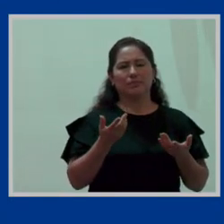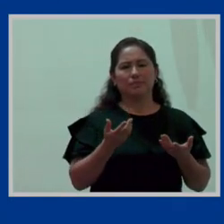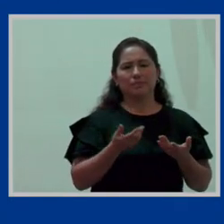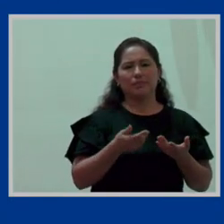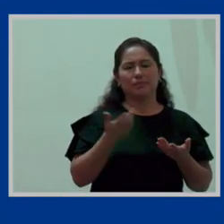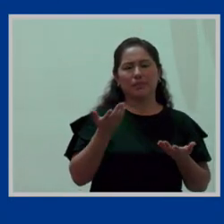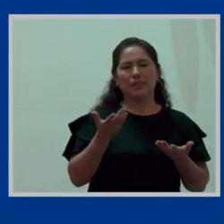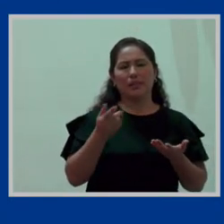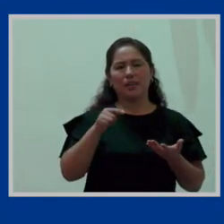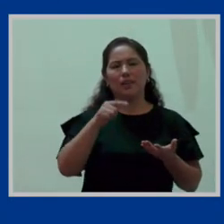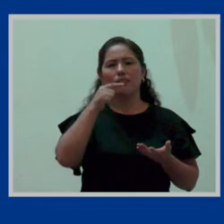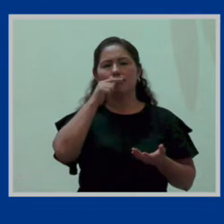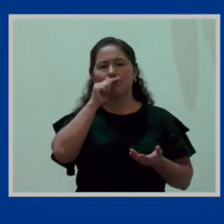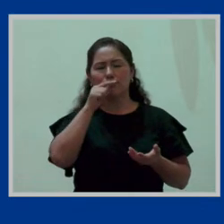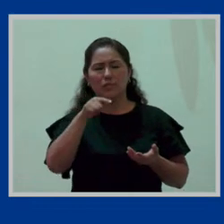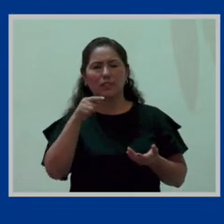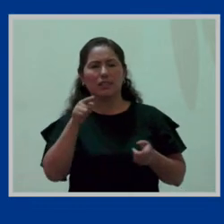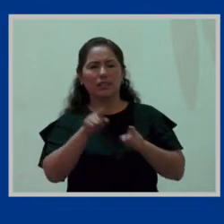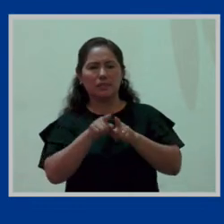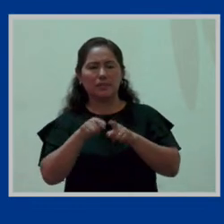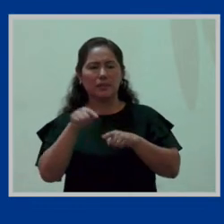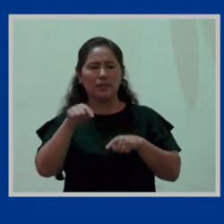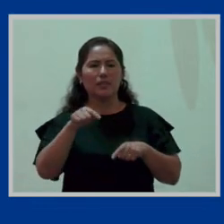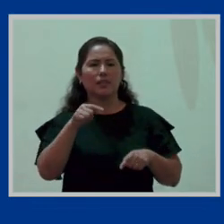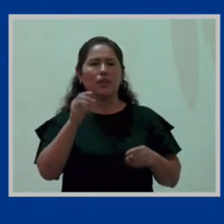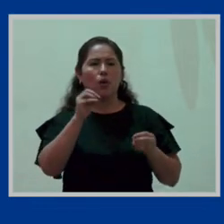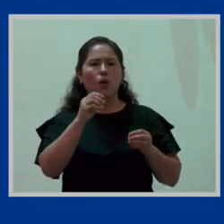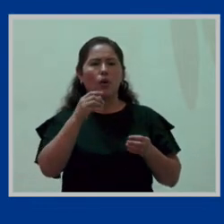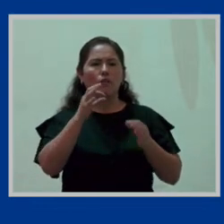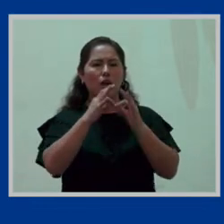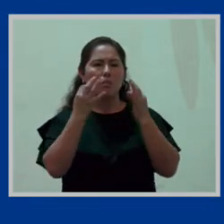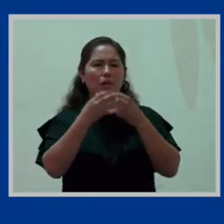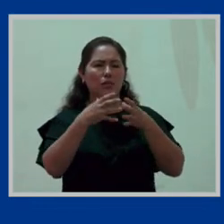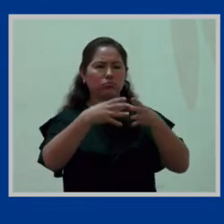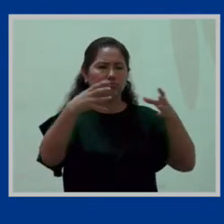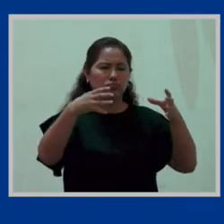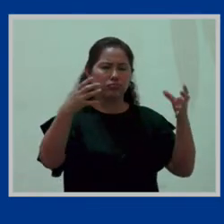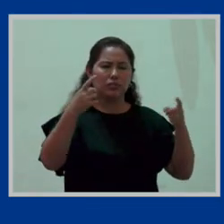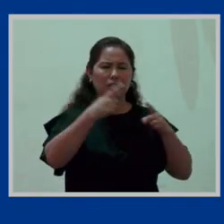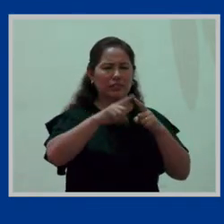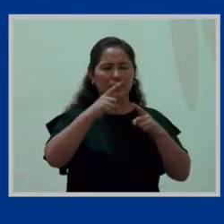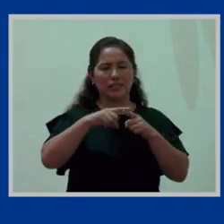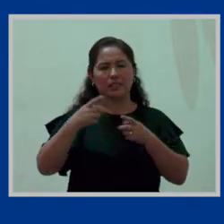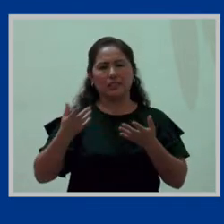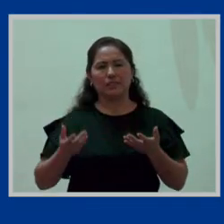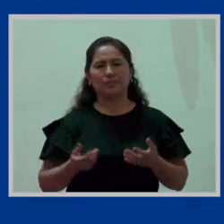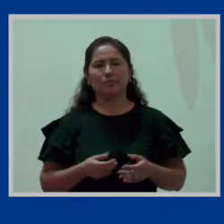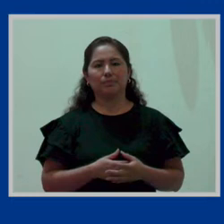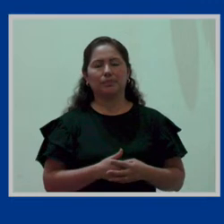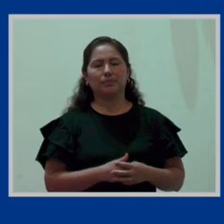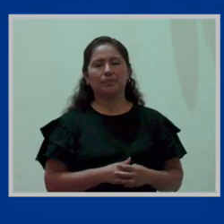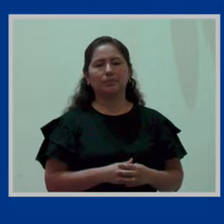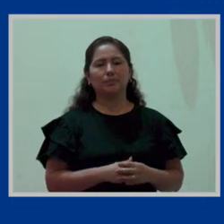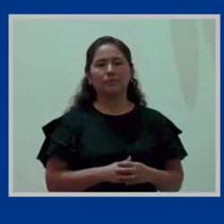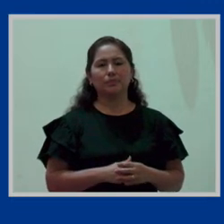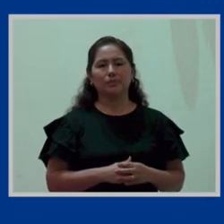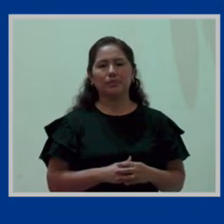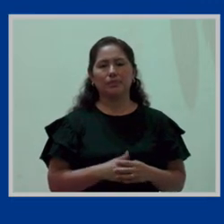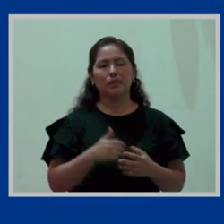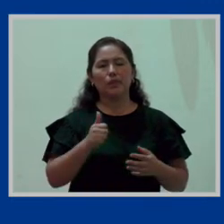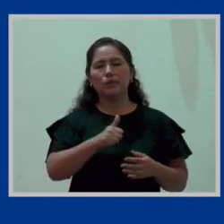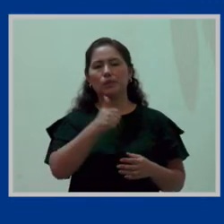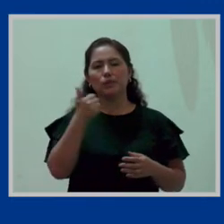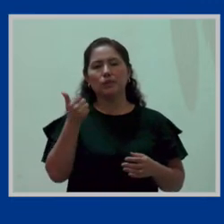jefatura femenina en este caso, perdón, o familia ampliada, etc. Y, por otro lado, también